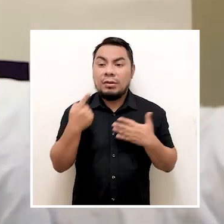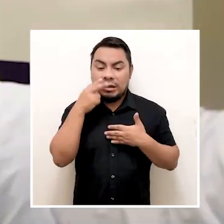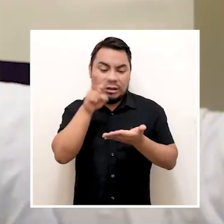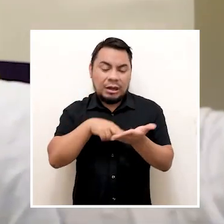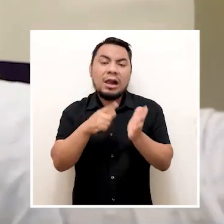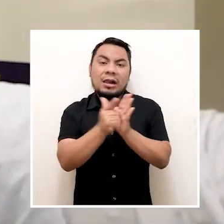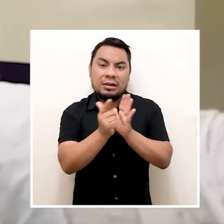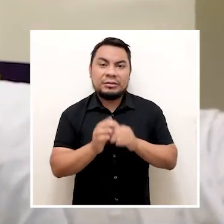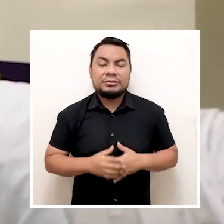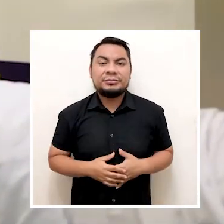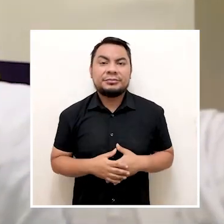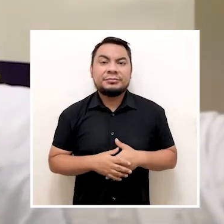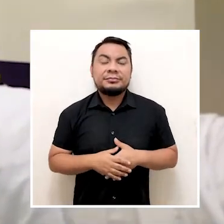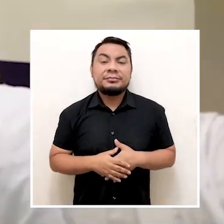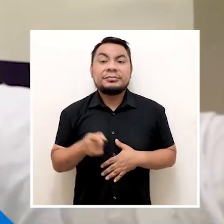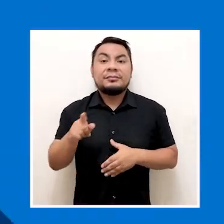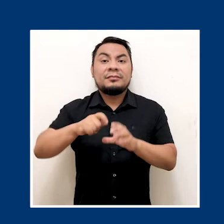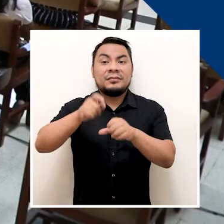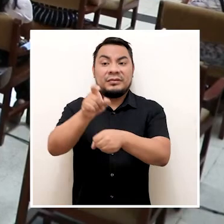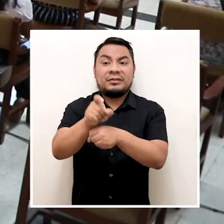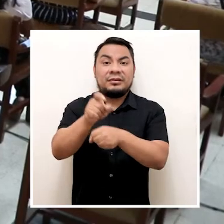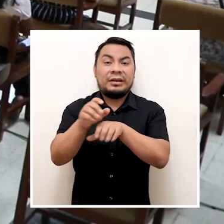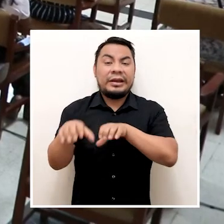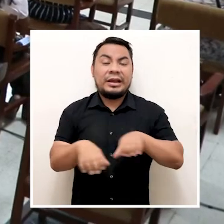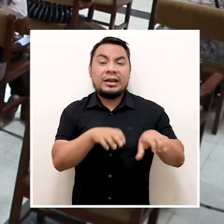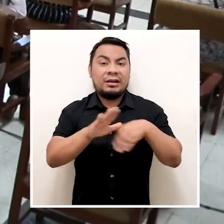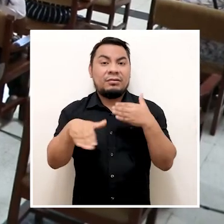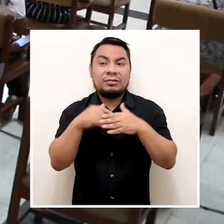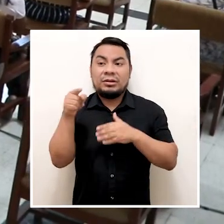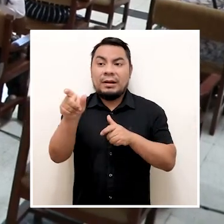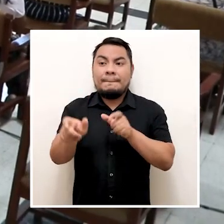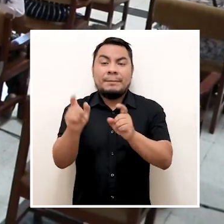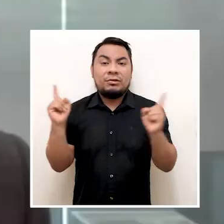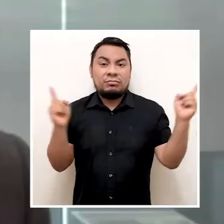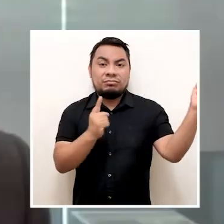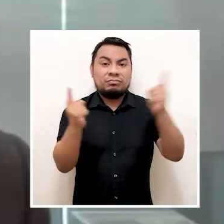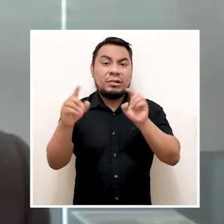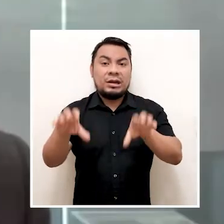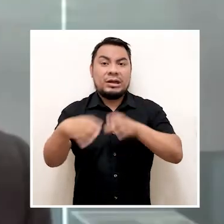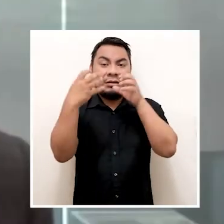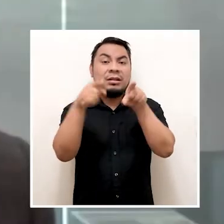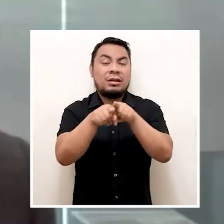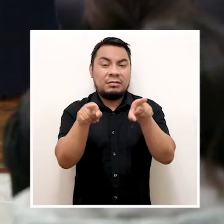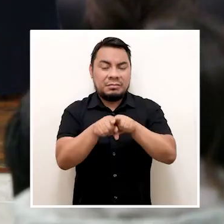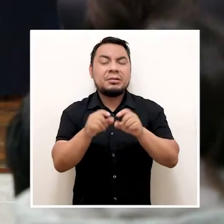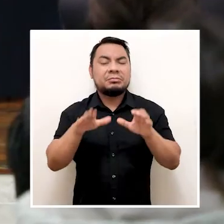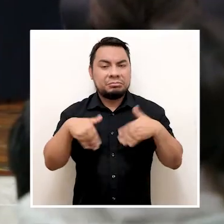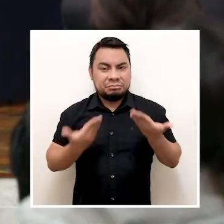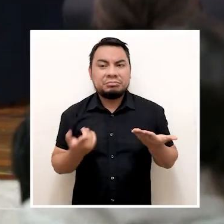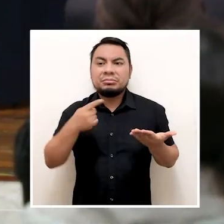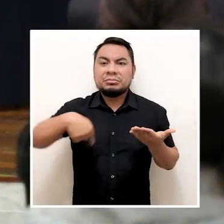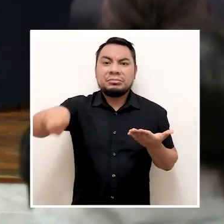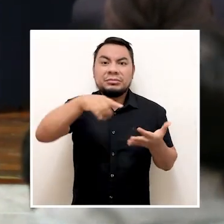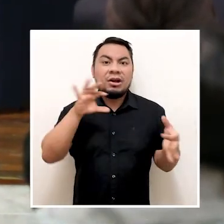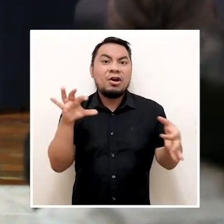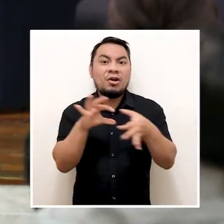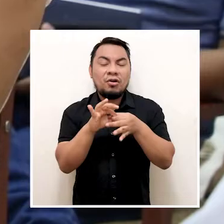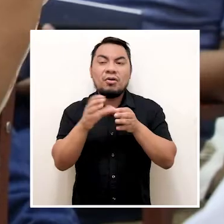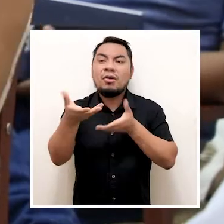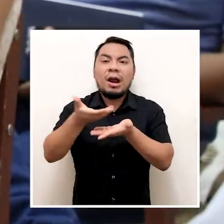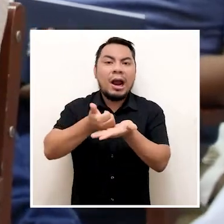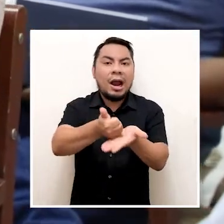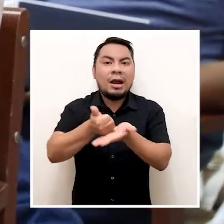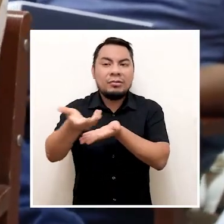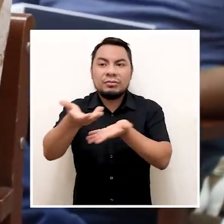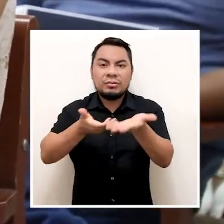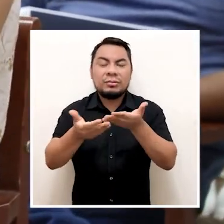al margen de que uno pueda leer la ley, ¿no? Los talleres realizados de forma presencial y virtual también han servido para establecer